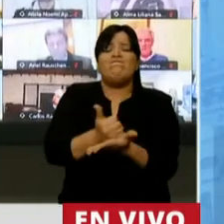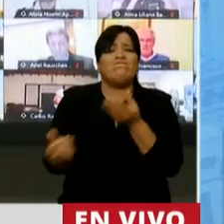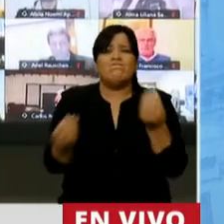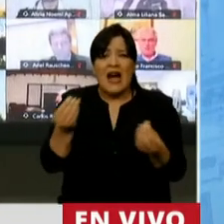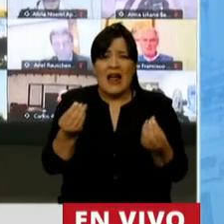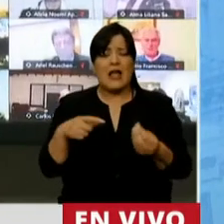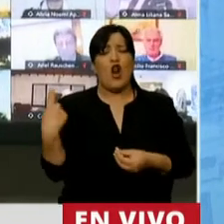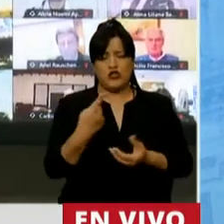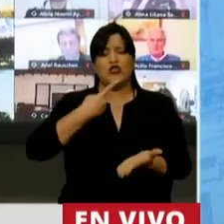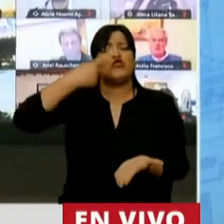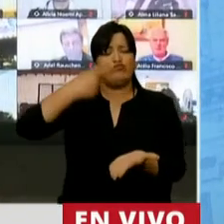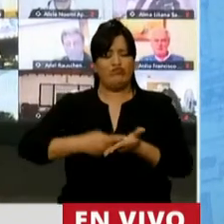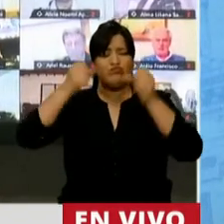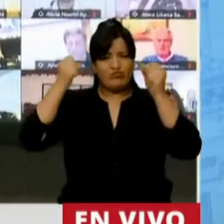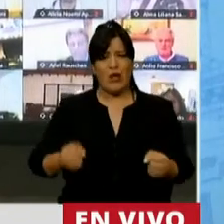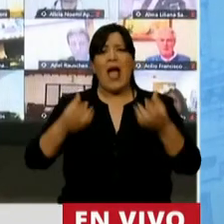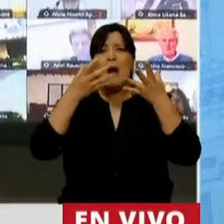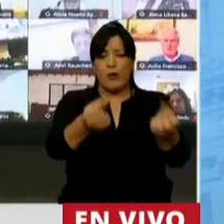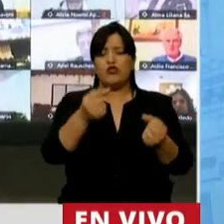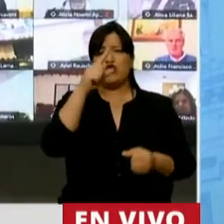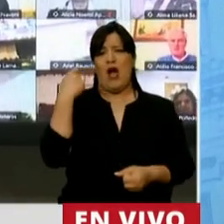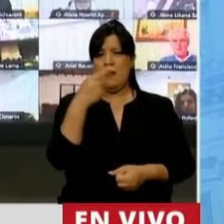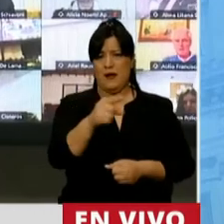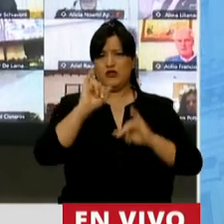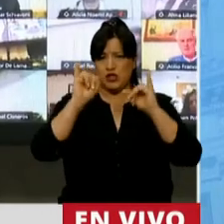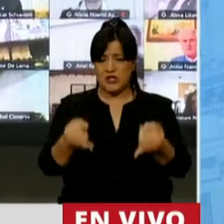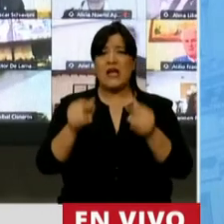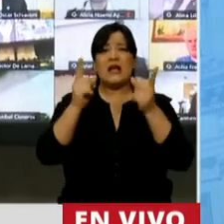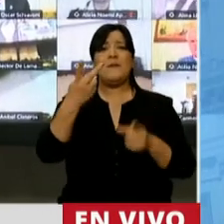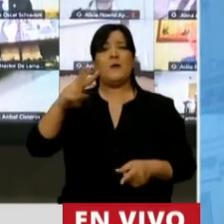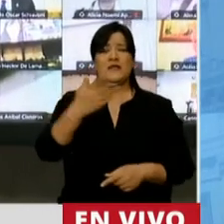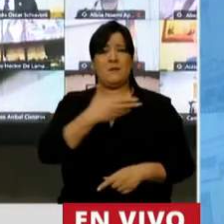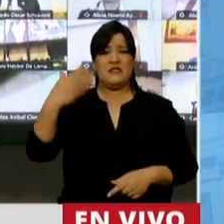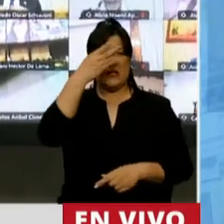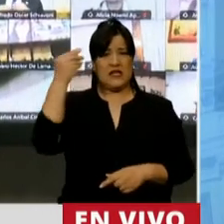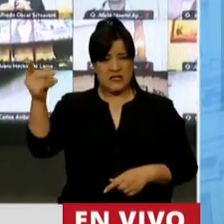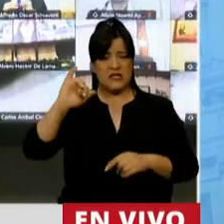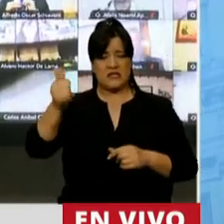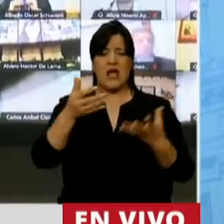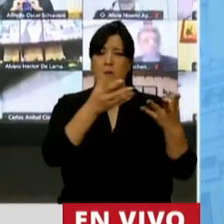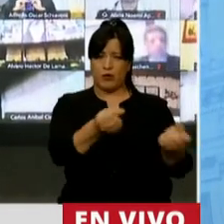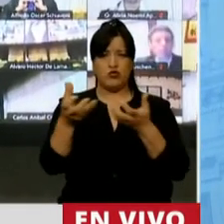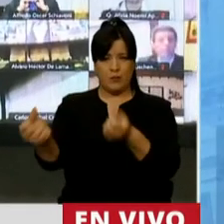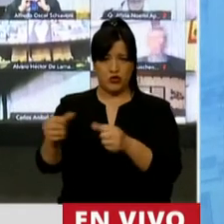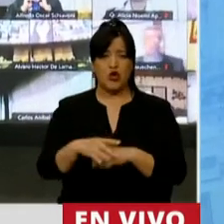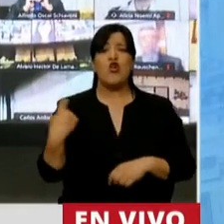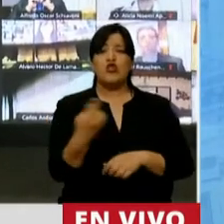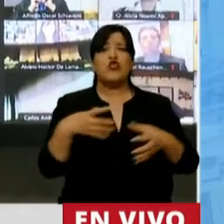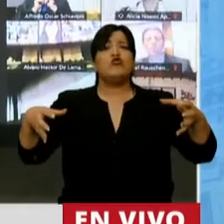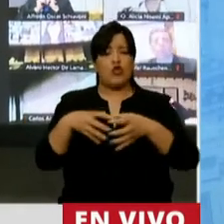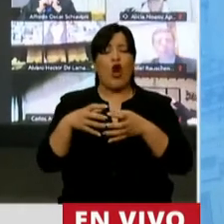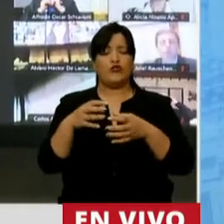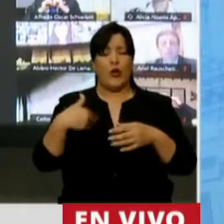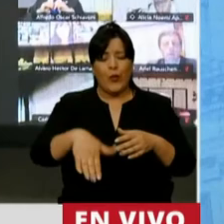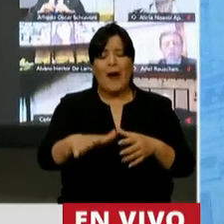estamos decididos a acompañar al presidente Alberto Fernández y a la vicepresidenta Cristina Fernández de Kirchner. venimos a poner de